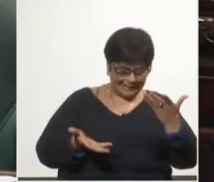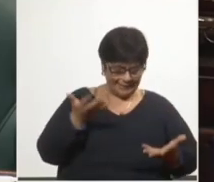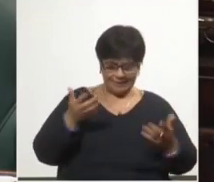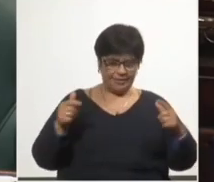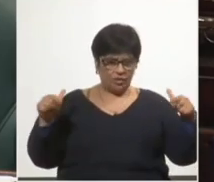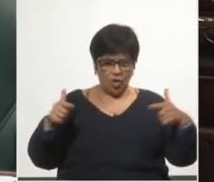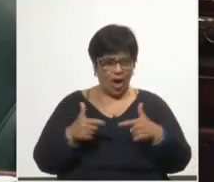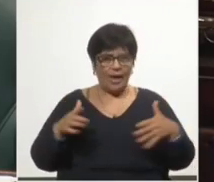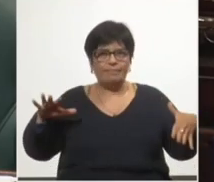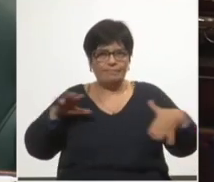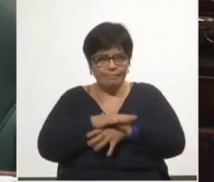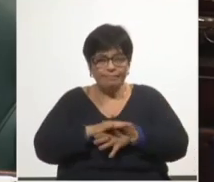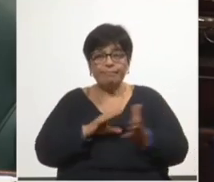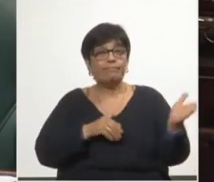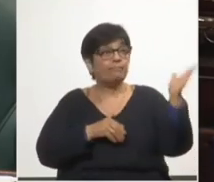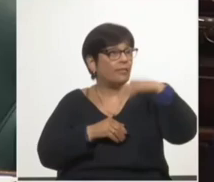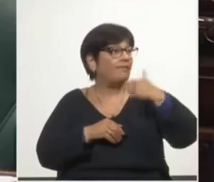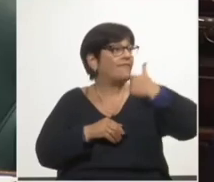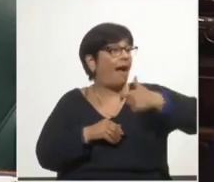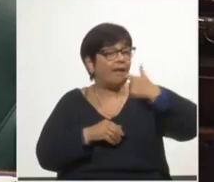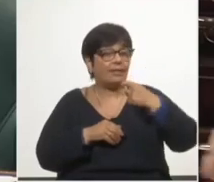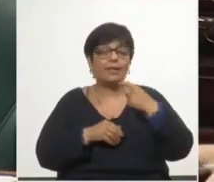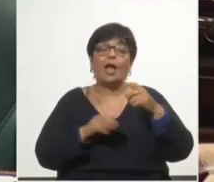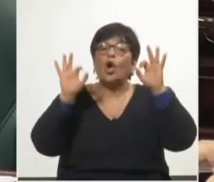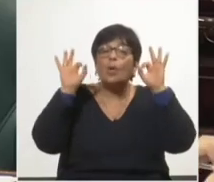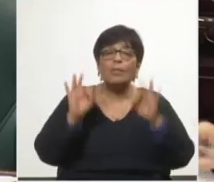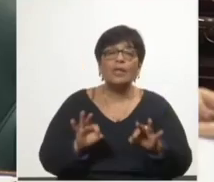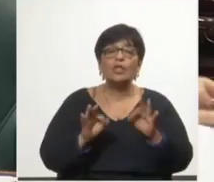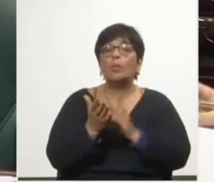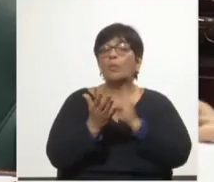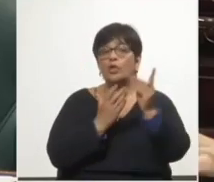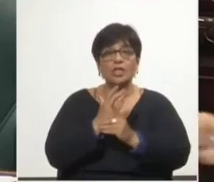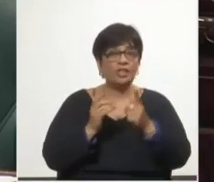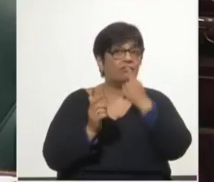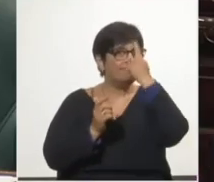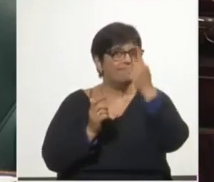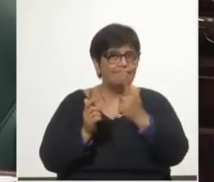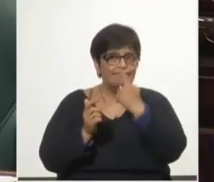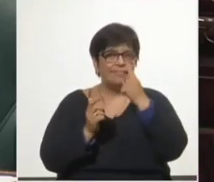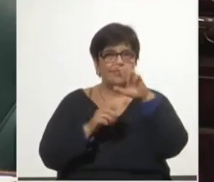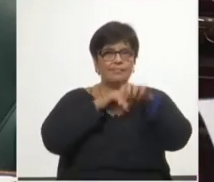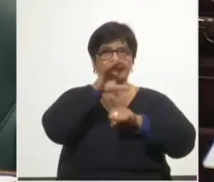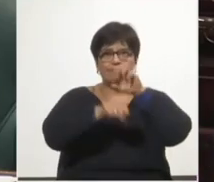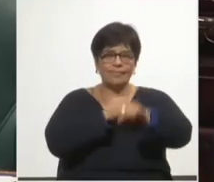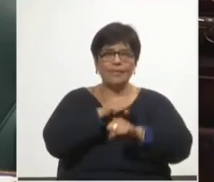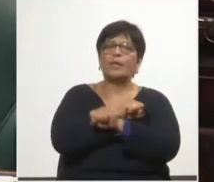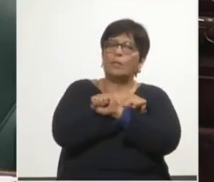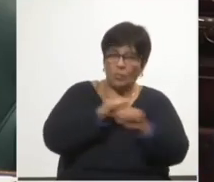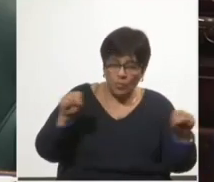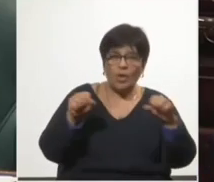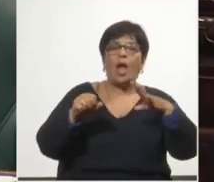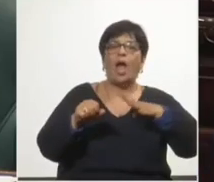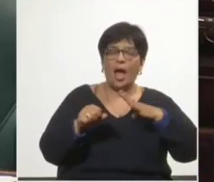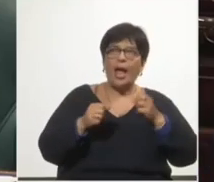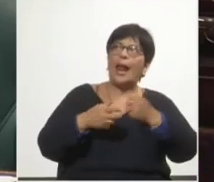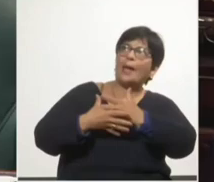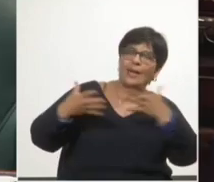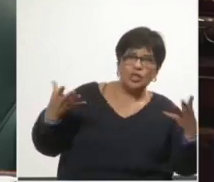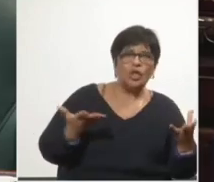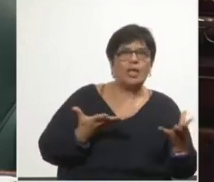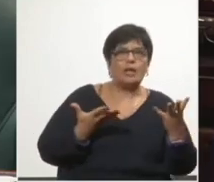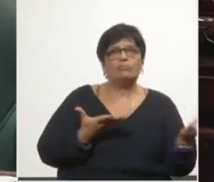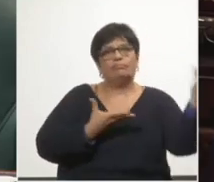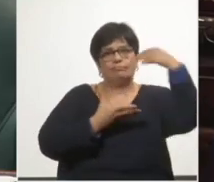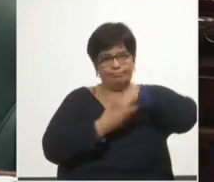sociedad y carece por completo de un proyecto aspiracional capaz de contener a la inmensa mayoría